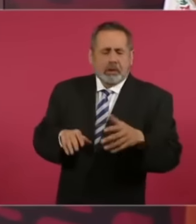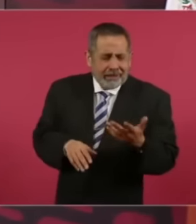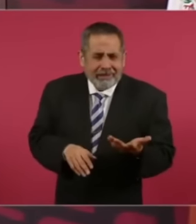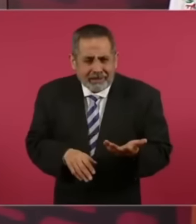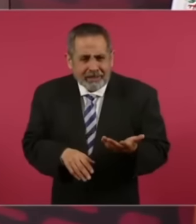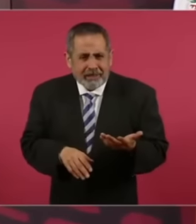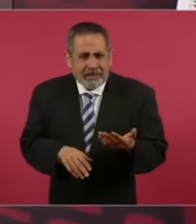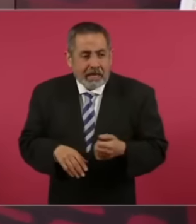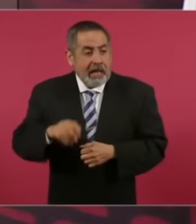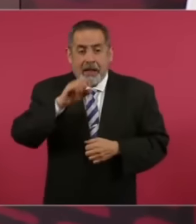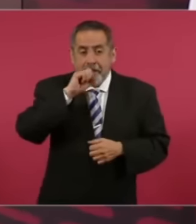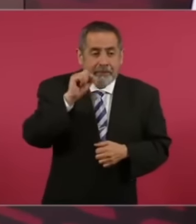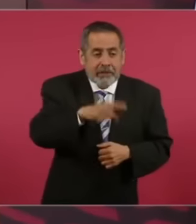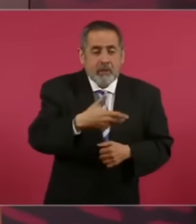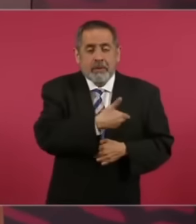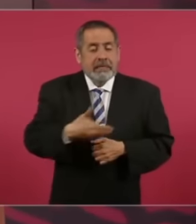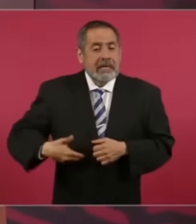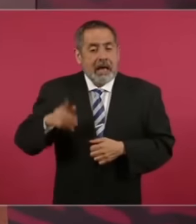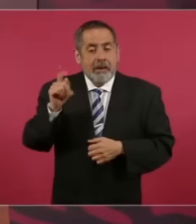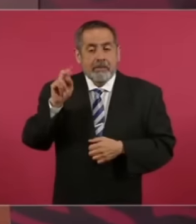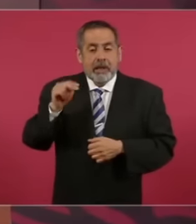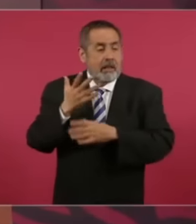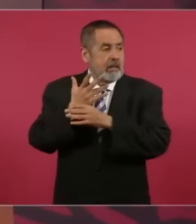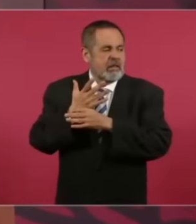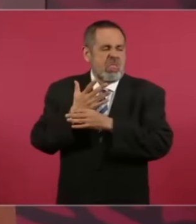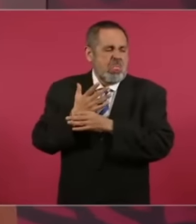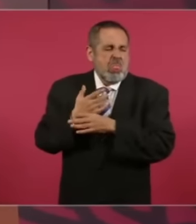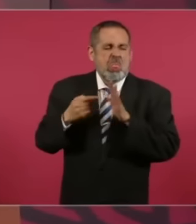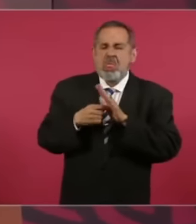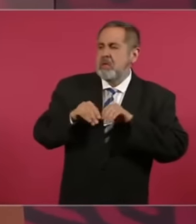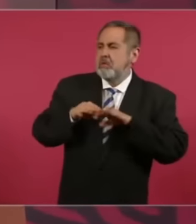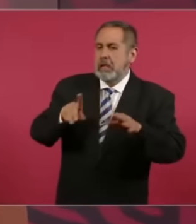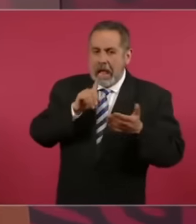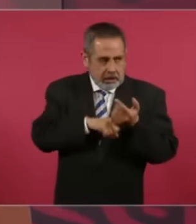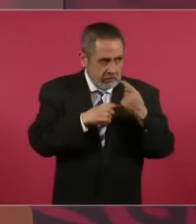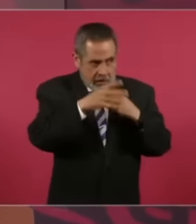El mismo Presidente Del PAN Lo da a conocer